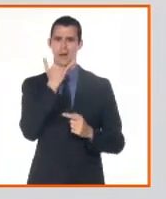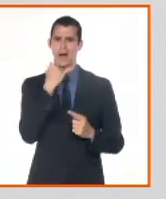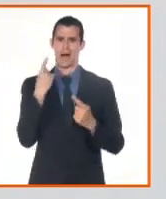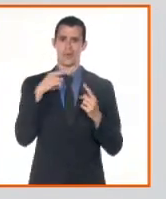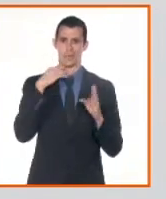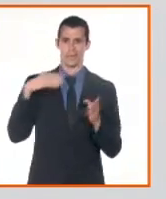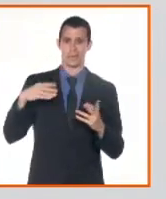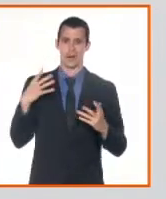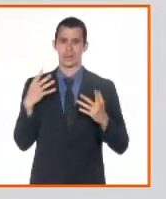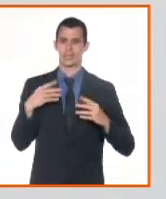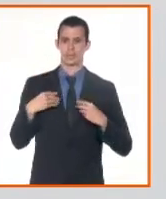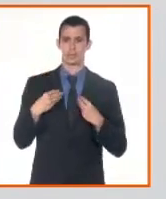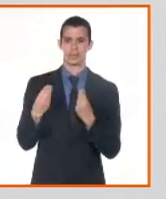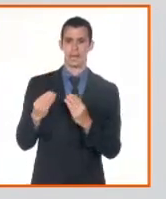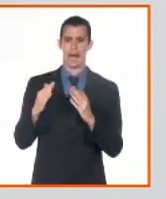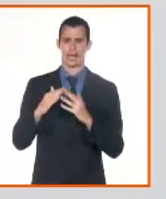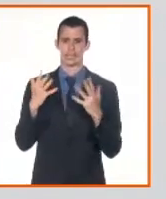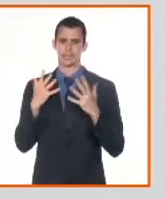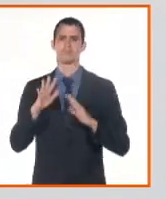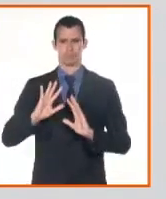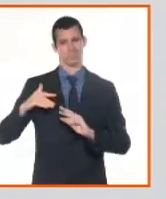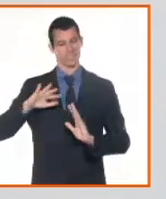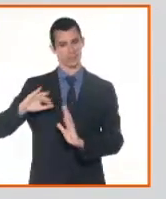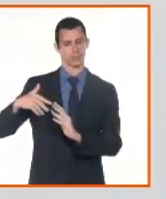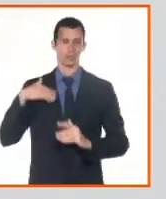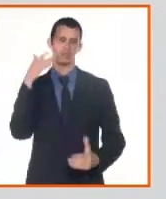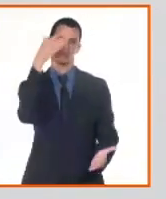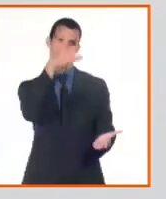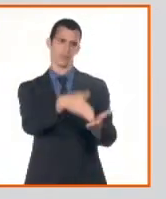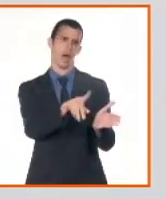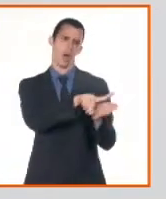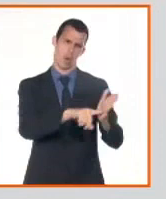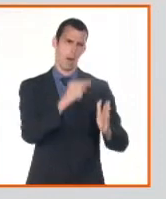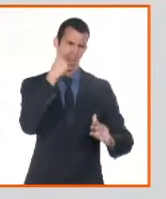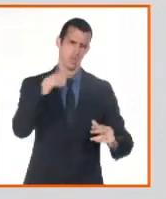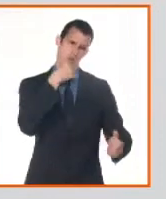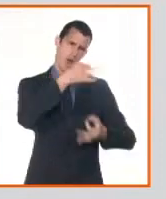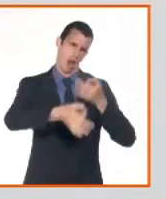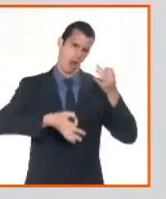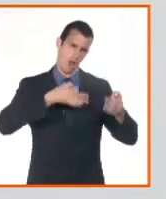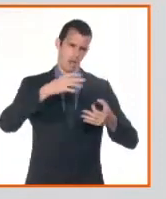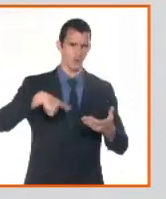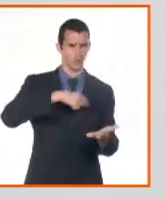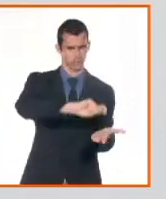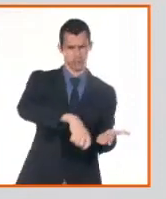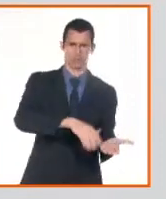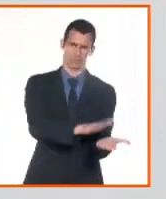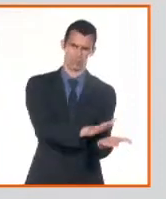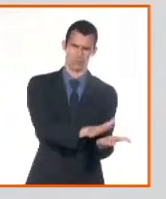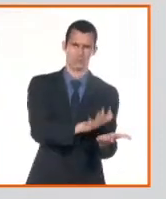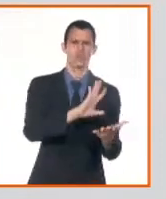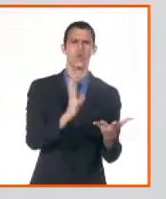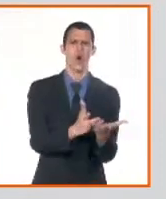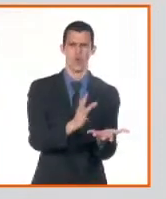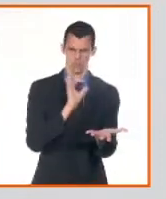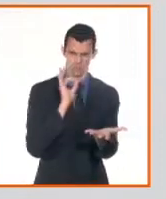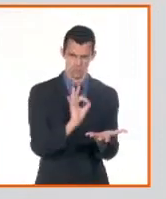bienes inmuebles de las personas naturales. Nosotros tenemos unas cifras aquí, en el año 2022